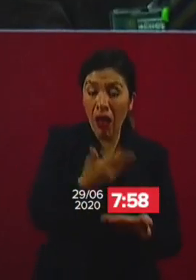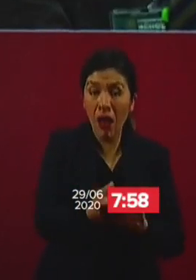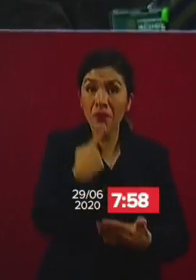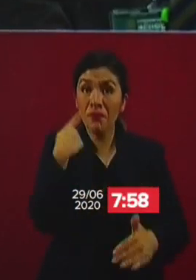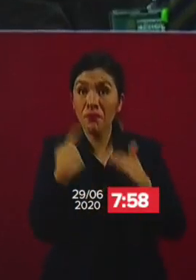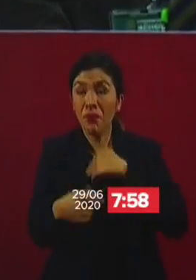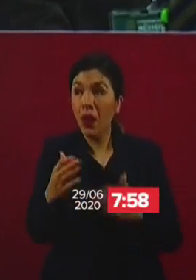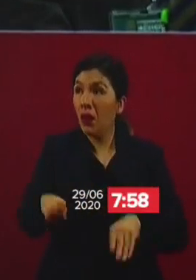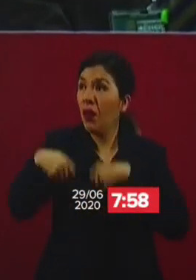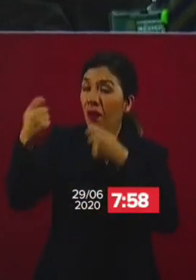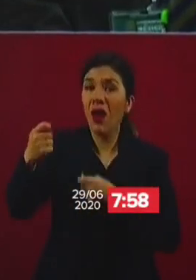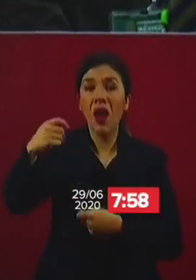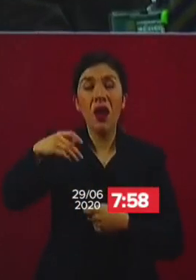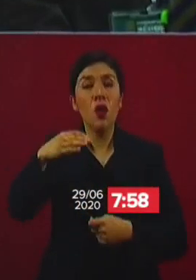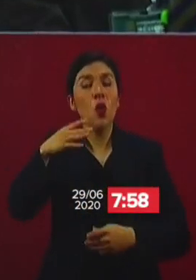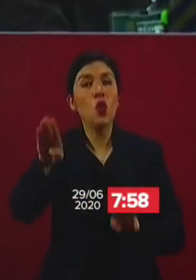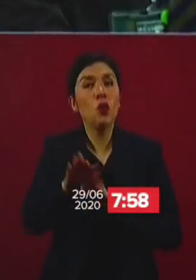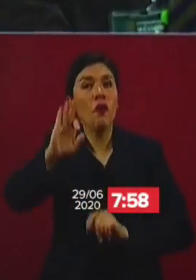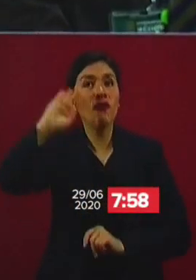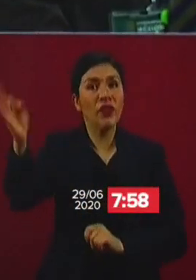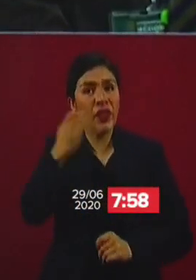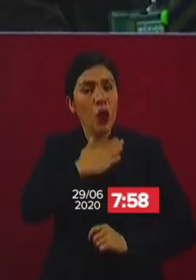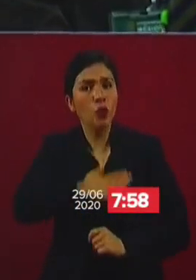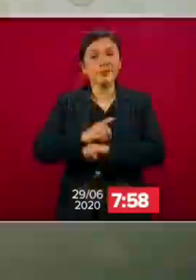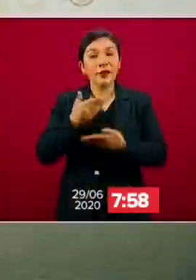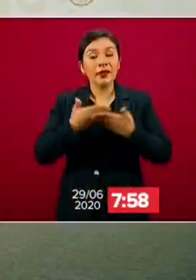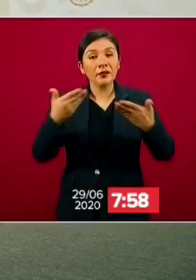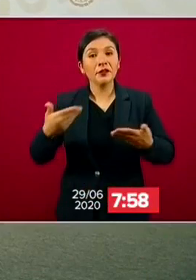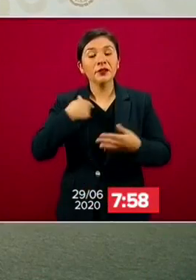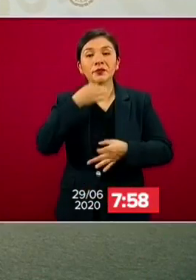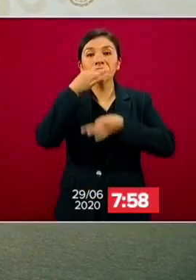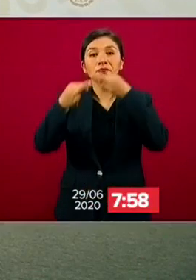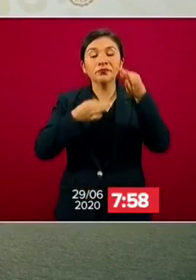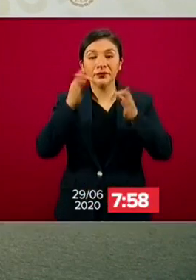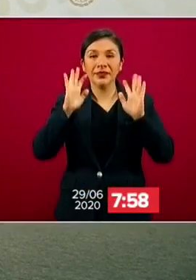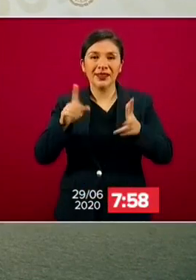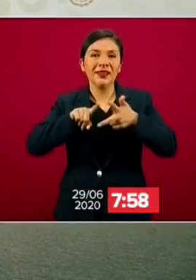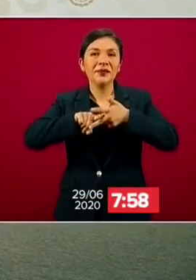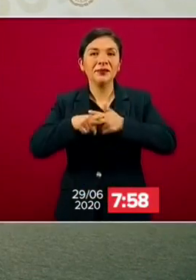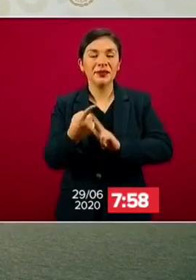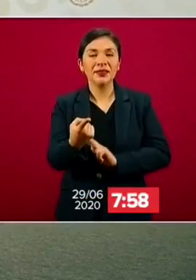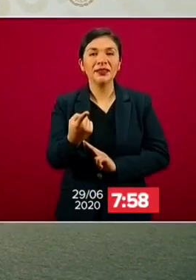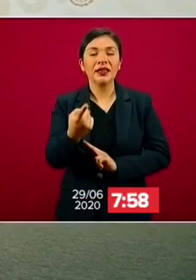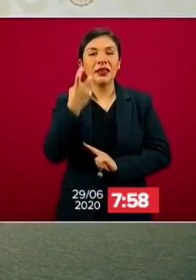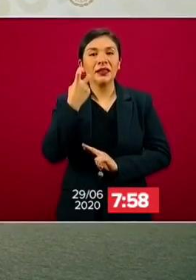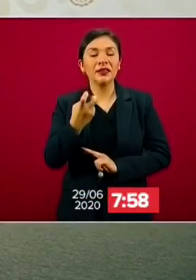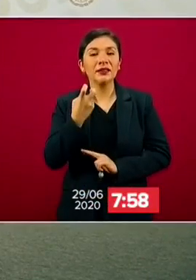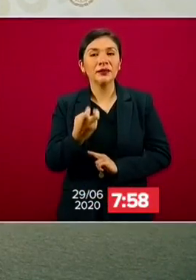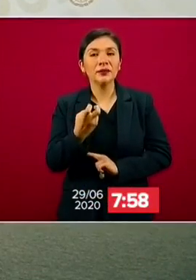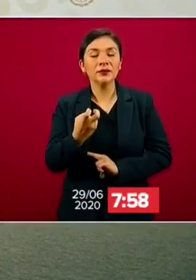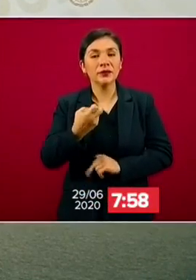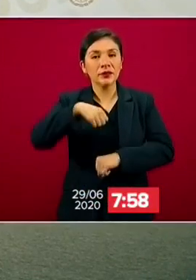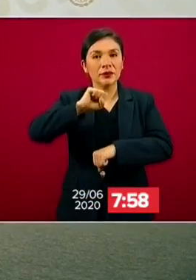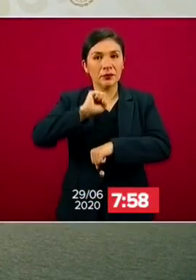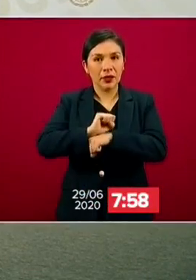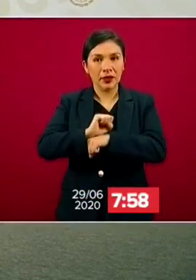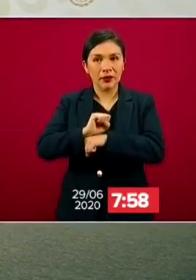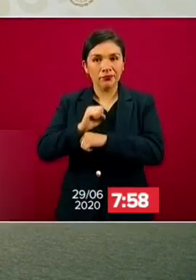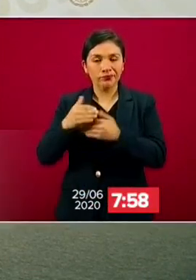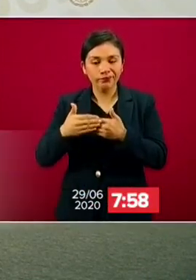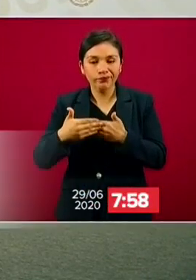mexicanos a lograr la transformación del país. Así lo dijo. Estamos iniciando la semana.